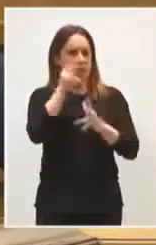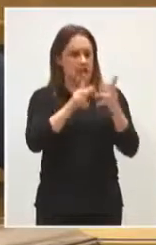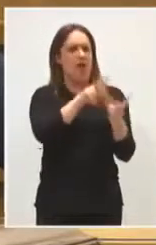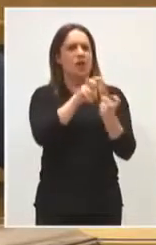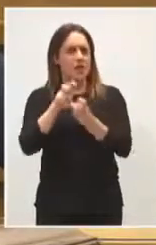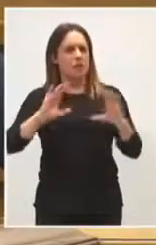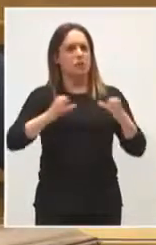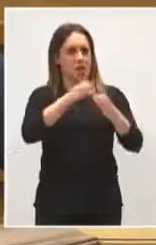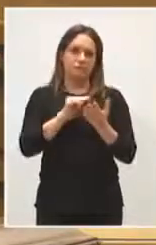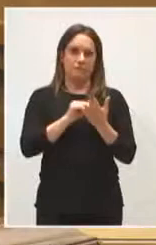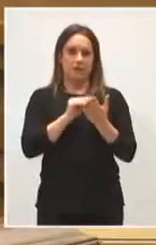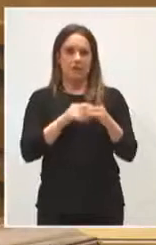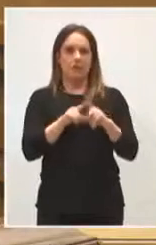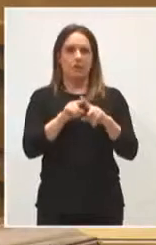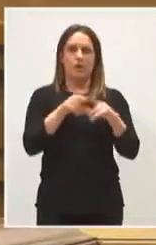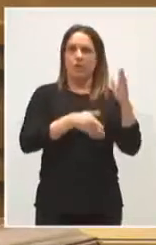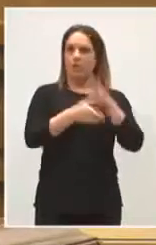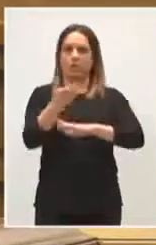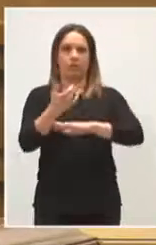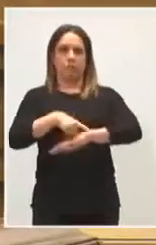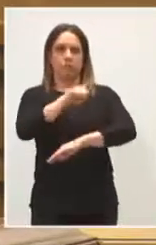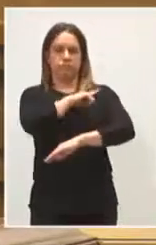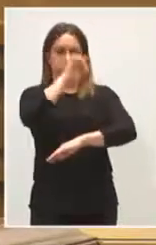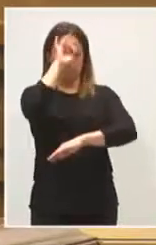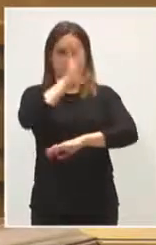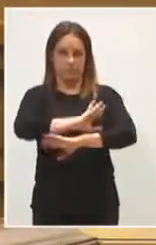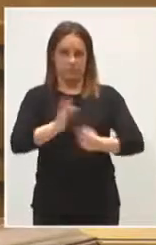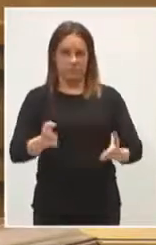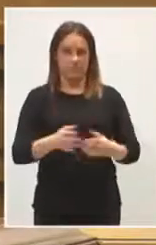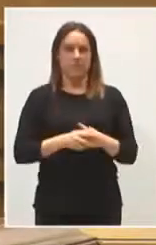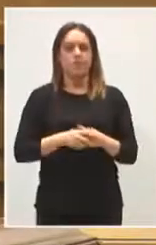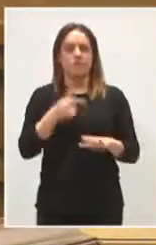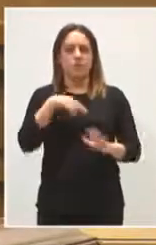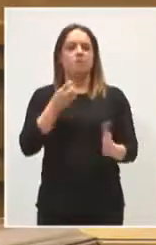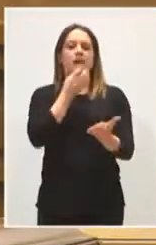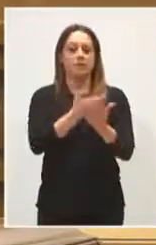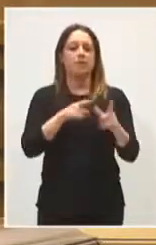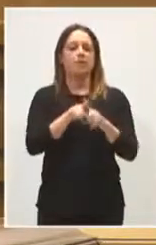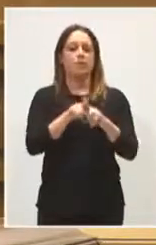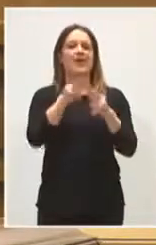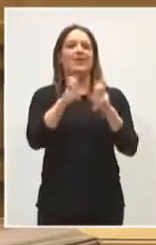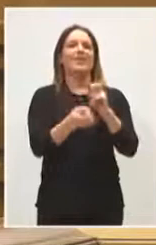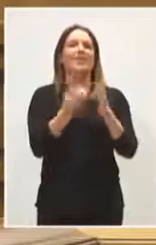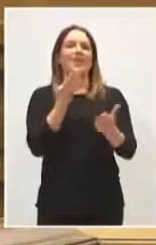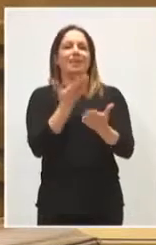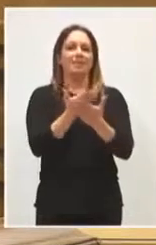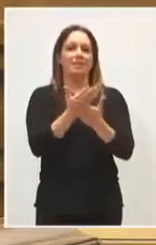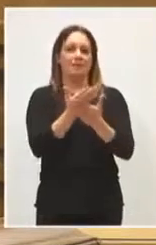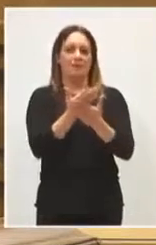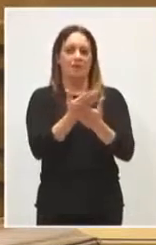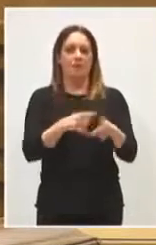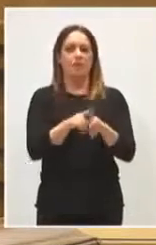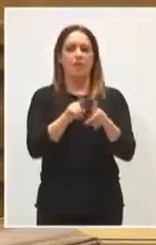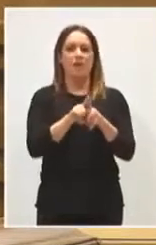Autónomas. Esto es importantísimo, exactamente incongruentes. Vamos a plantear también una iniciativa a las instituciones del Estado